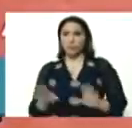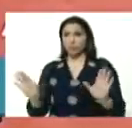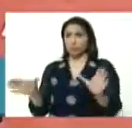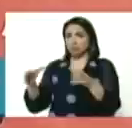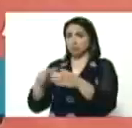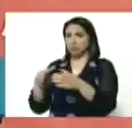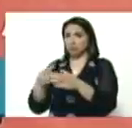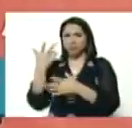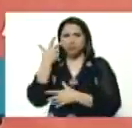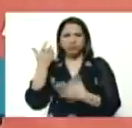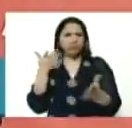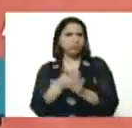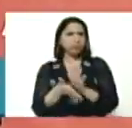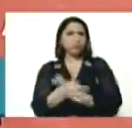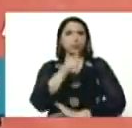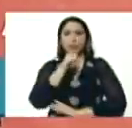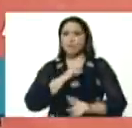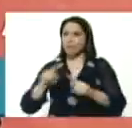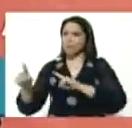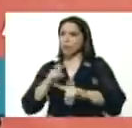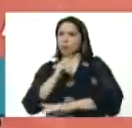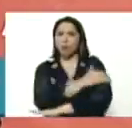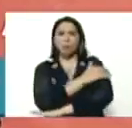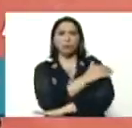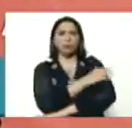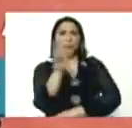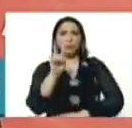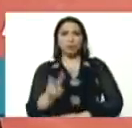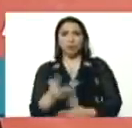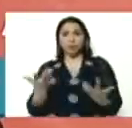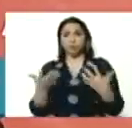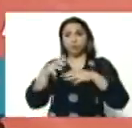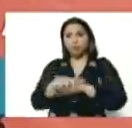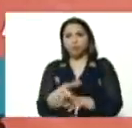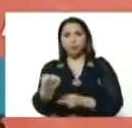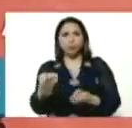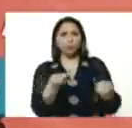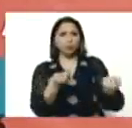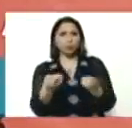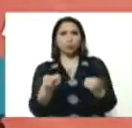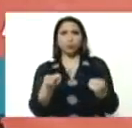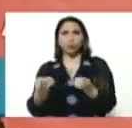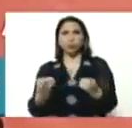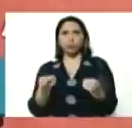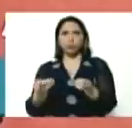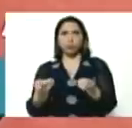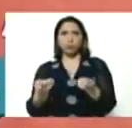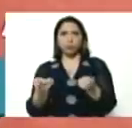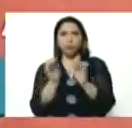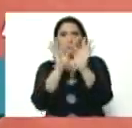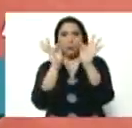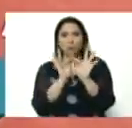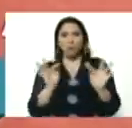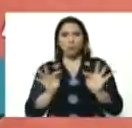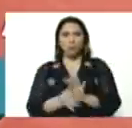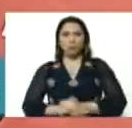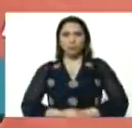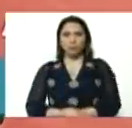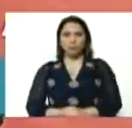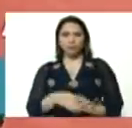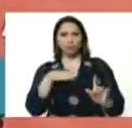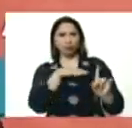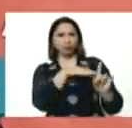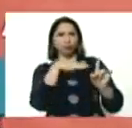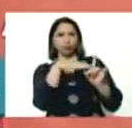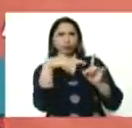con quienes dirigen la oposición venezolana y han articulado mecanismos de ataque